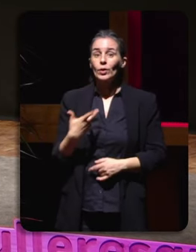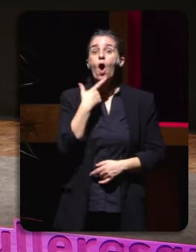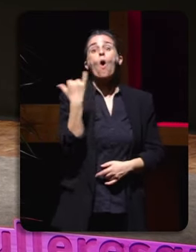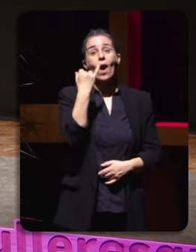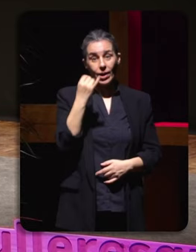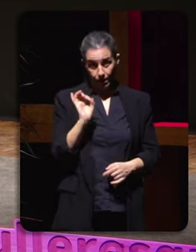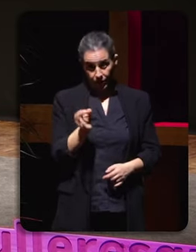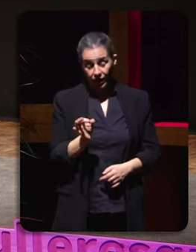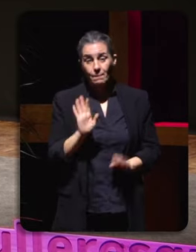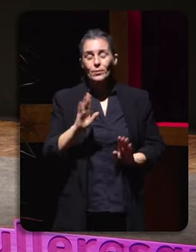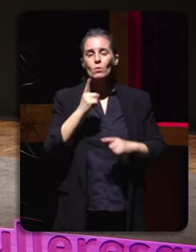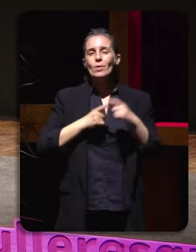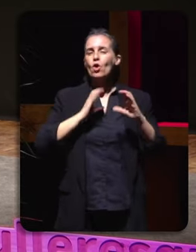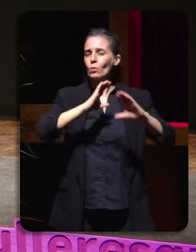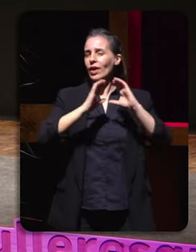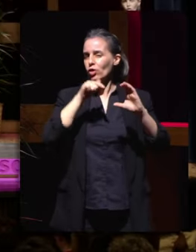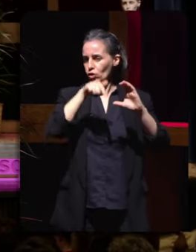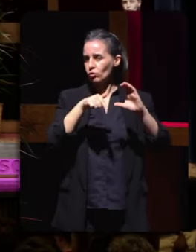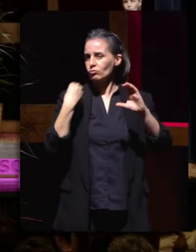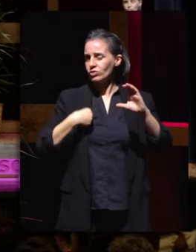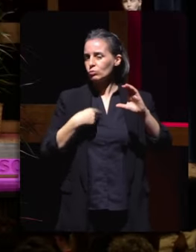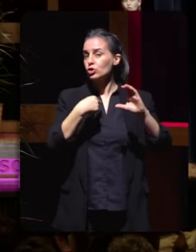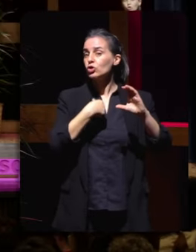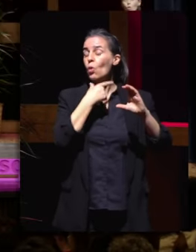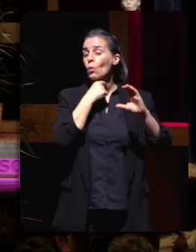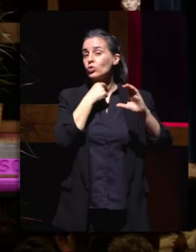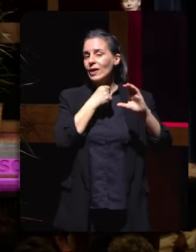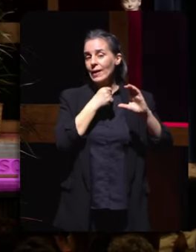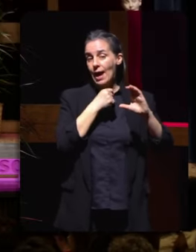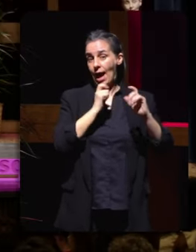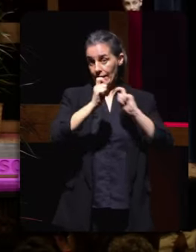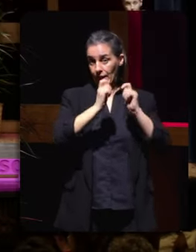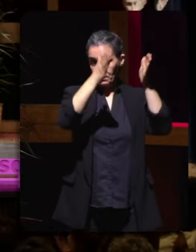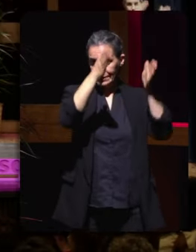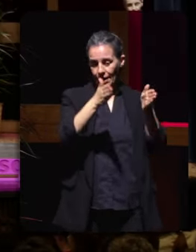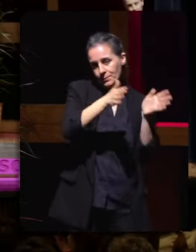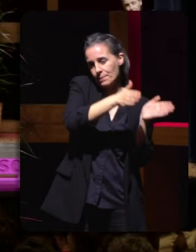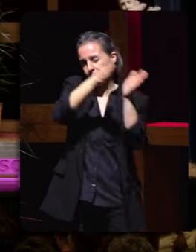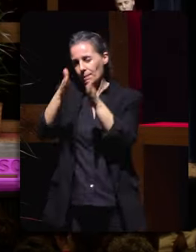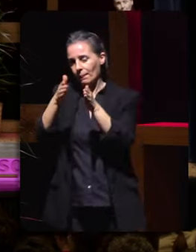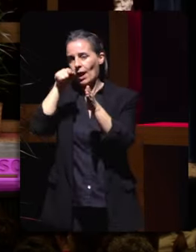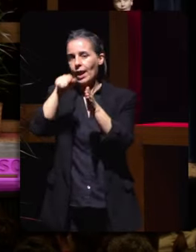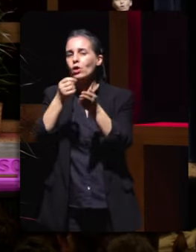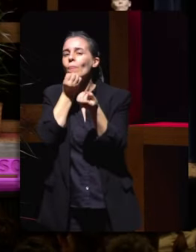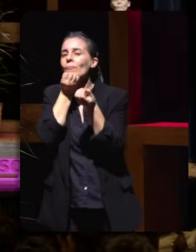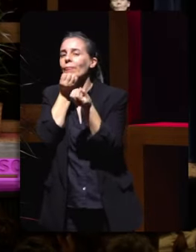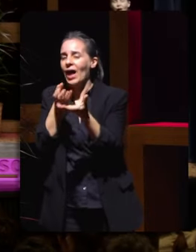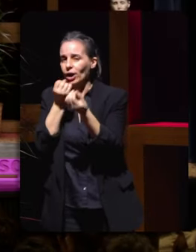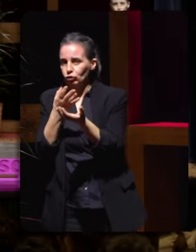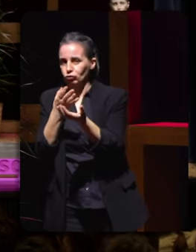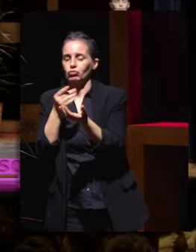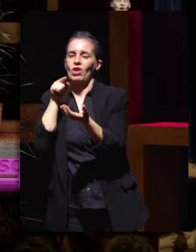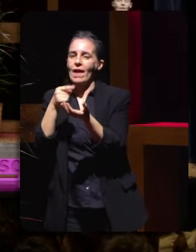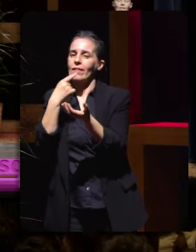ese medio de comunicación a min me gustaría ter leído ao lado desa entrevista os datos que indican que si hai